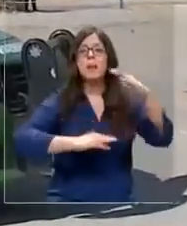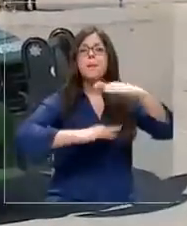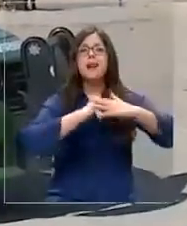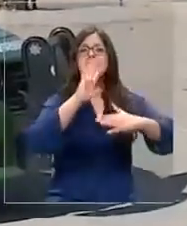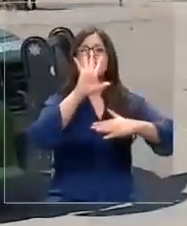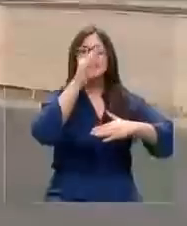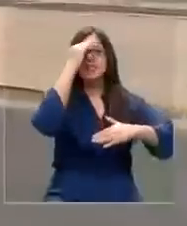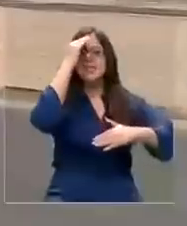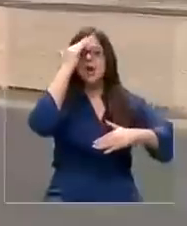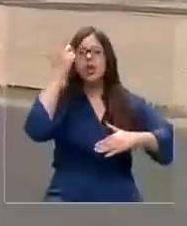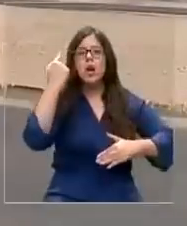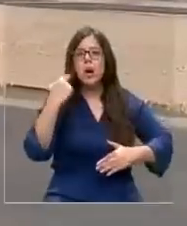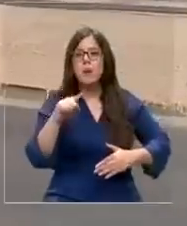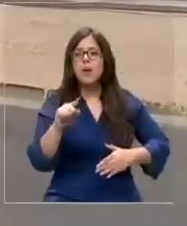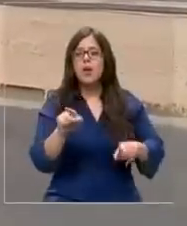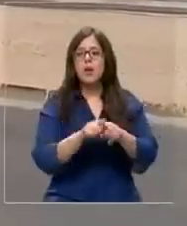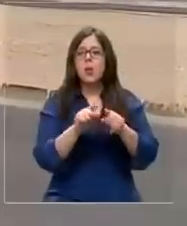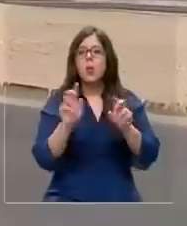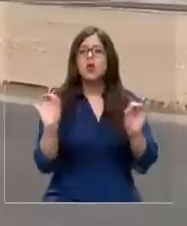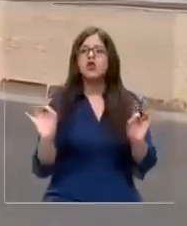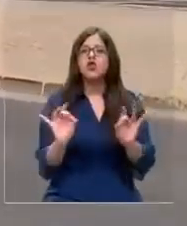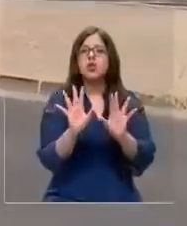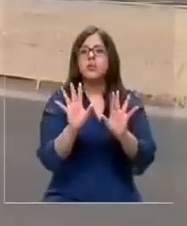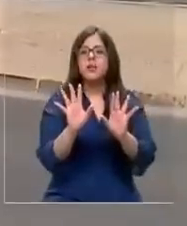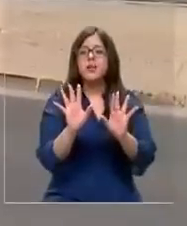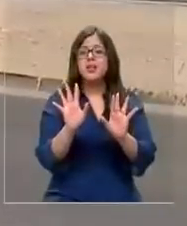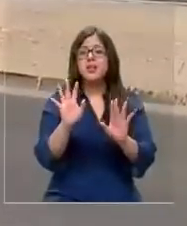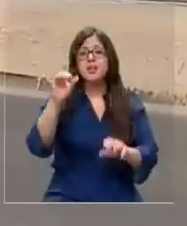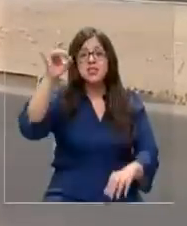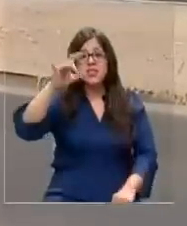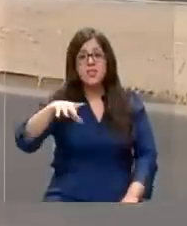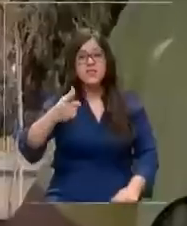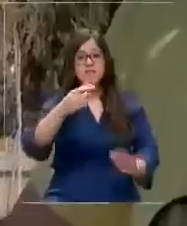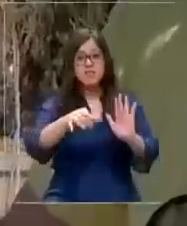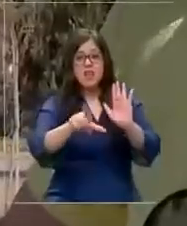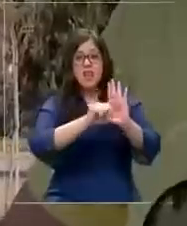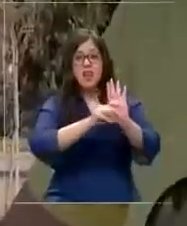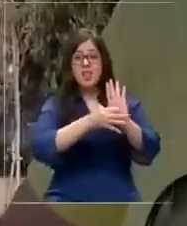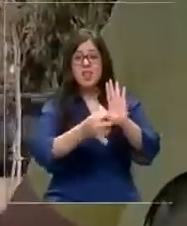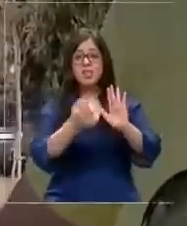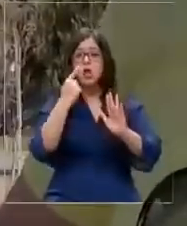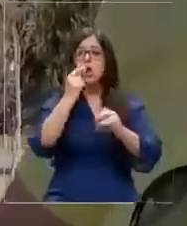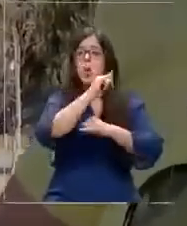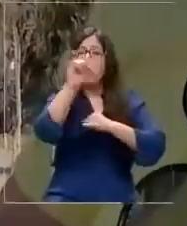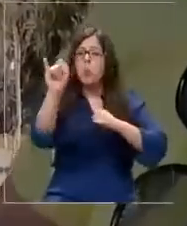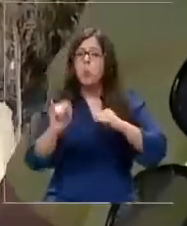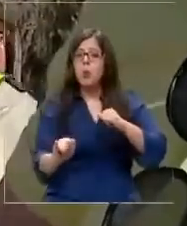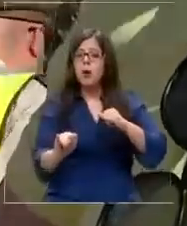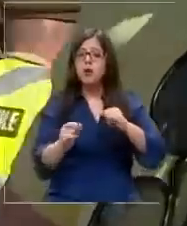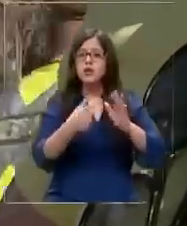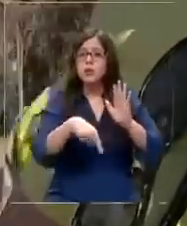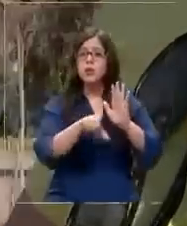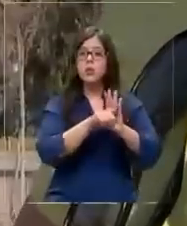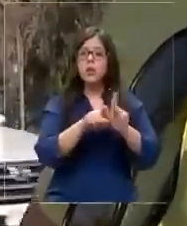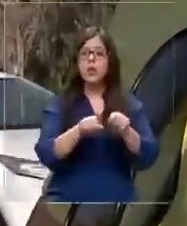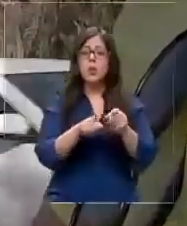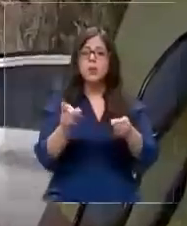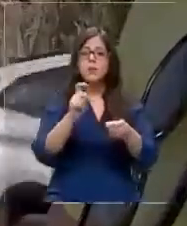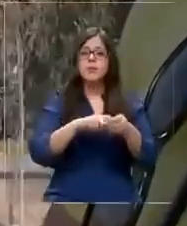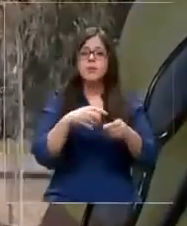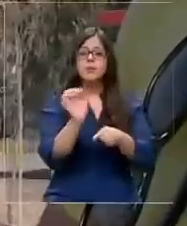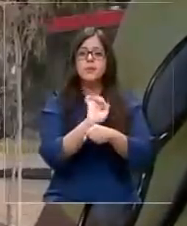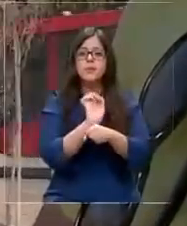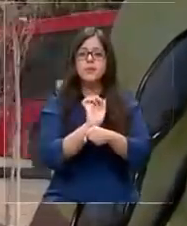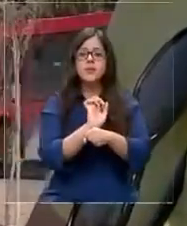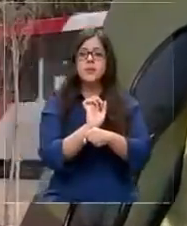días. Sin embargo, hay una salvedad, nunca es malo saber qué dice la ley. Hay un plazo establecido por ley para inscribir un vehículo